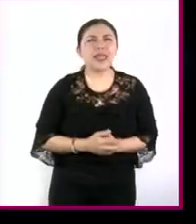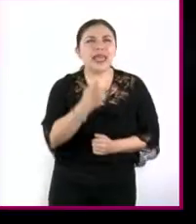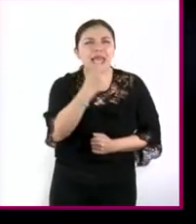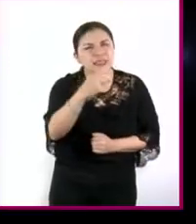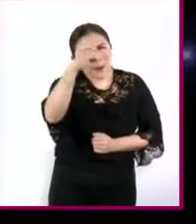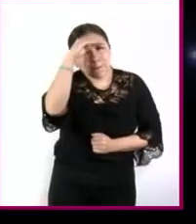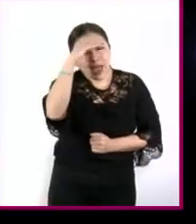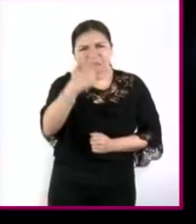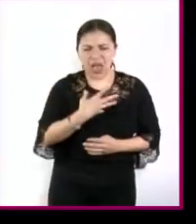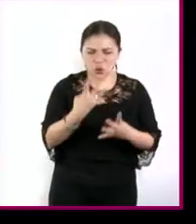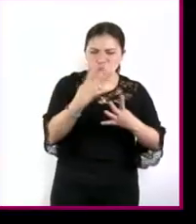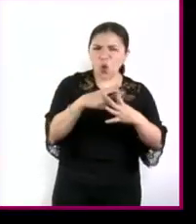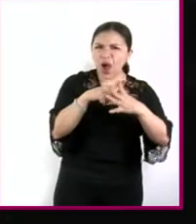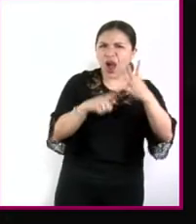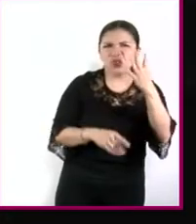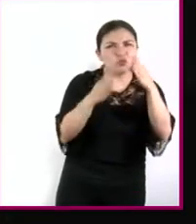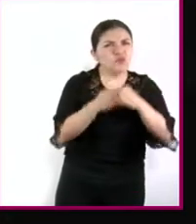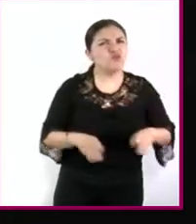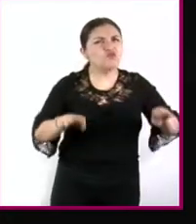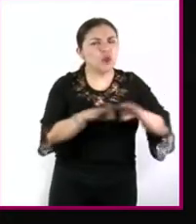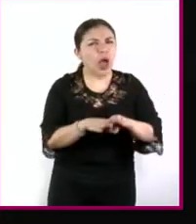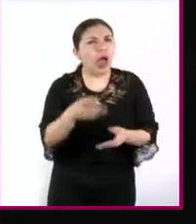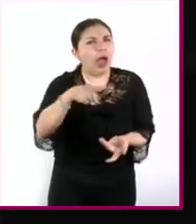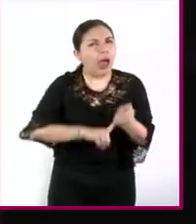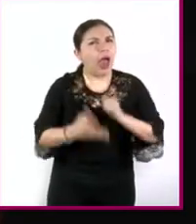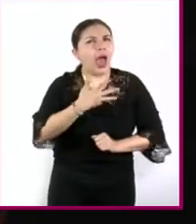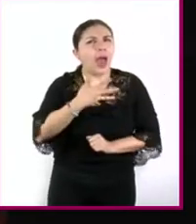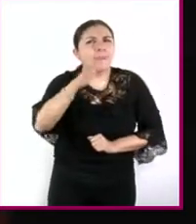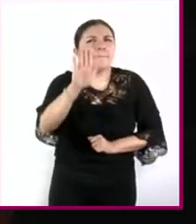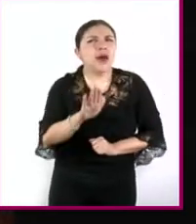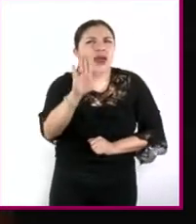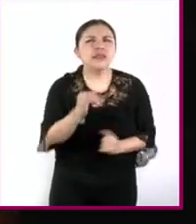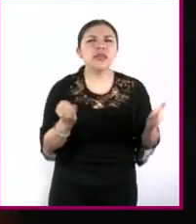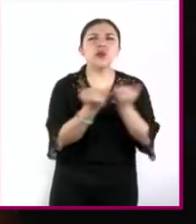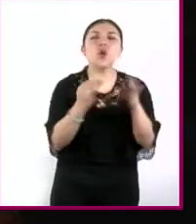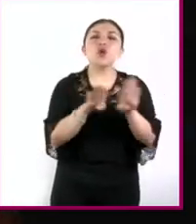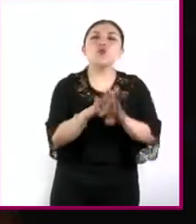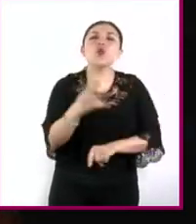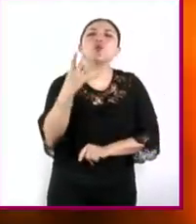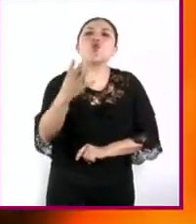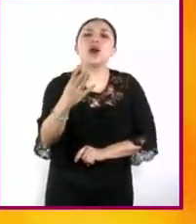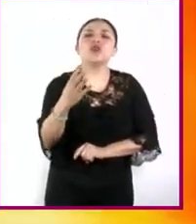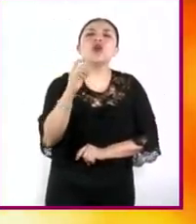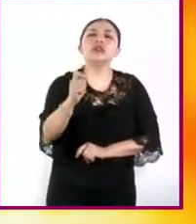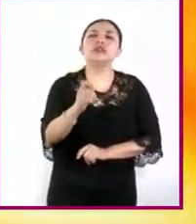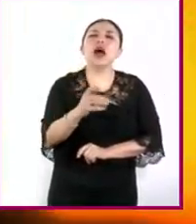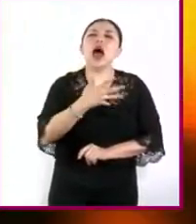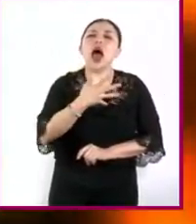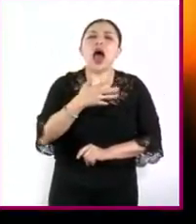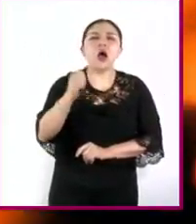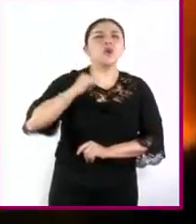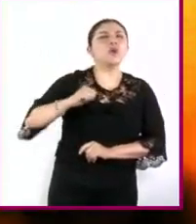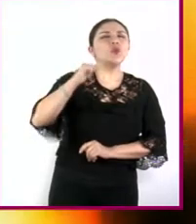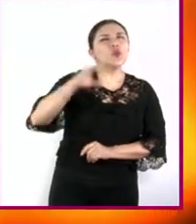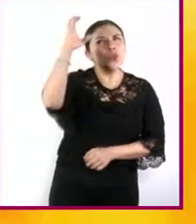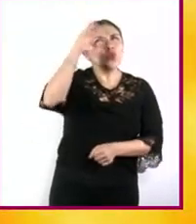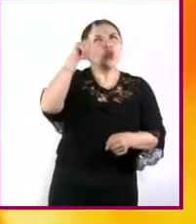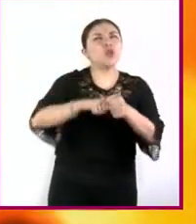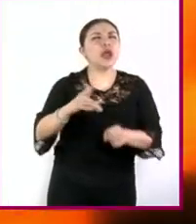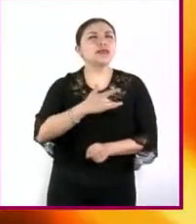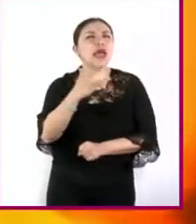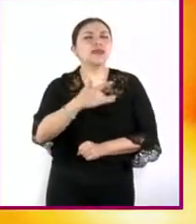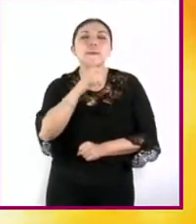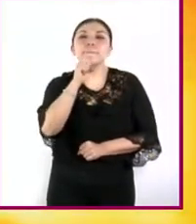que existan cuatro fuerzas fundamentales guarda cierto paralelismo con los cuatro elementos básicos que antiguas culturas creían que